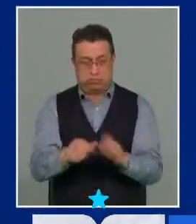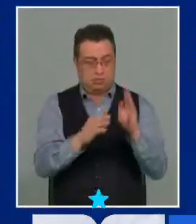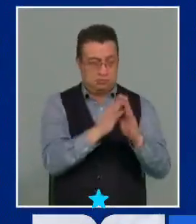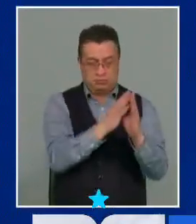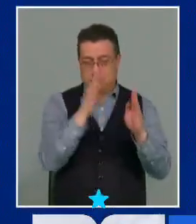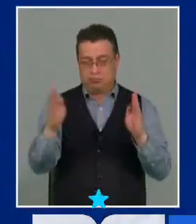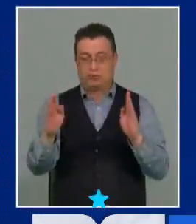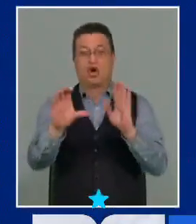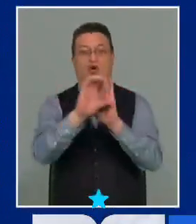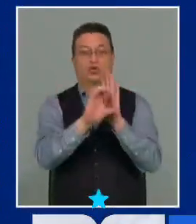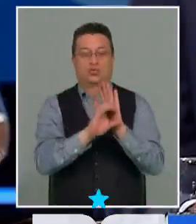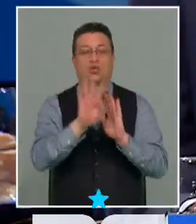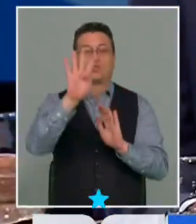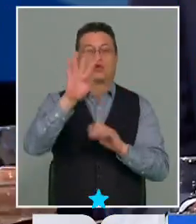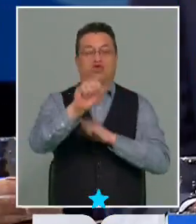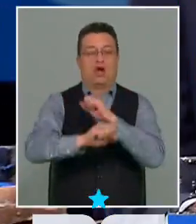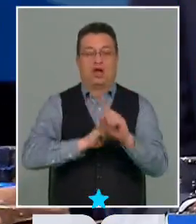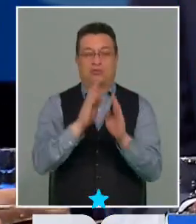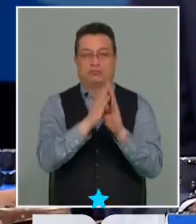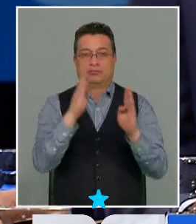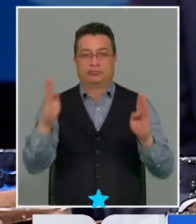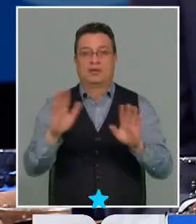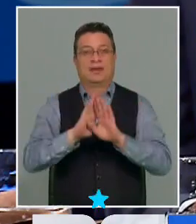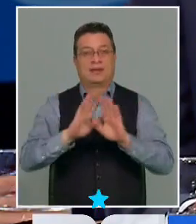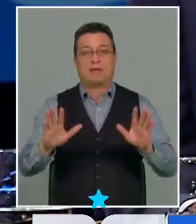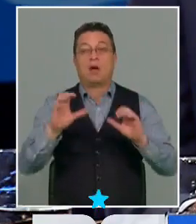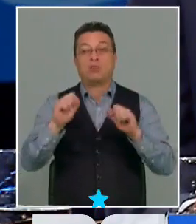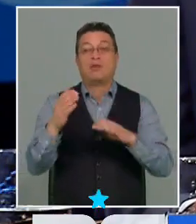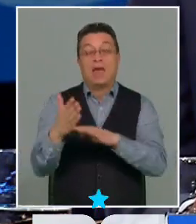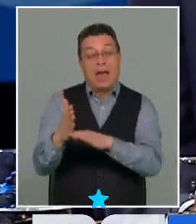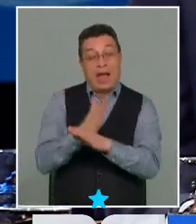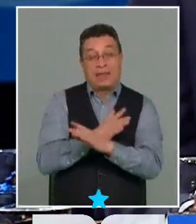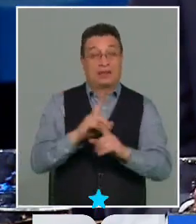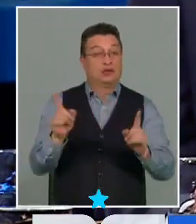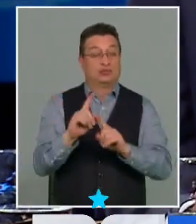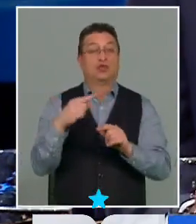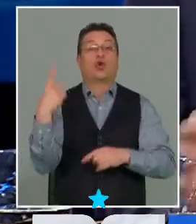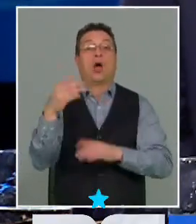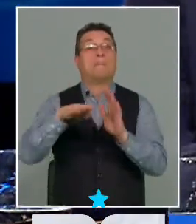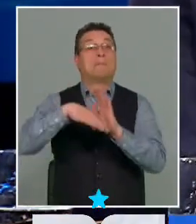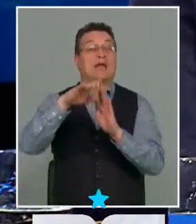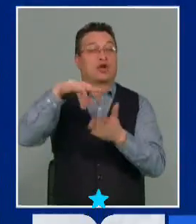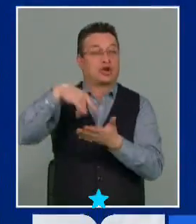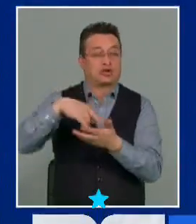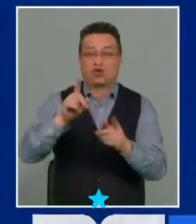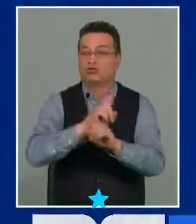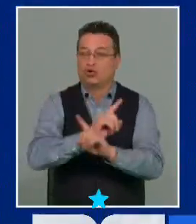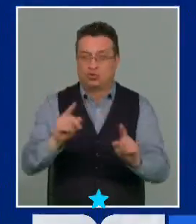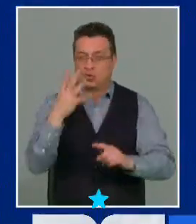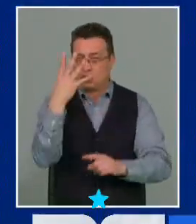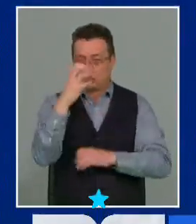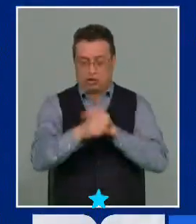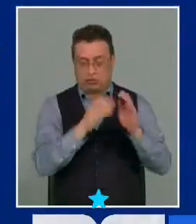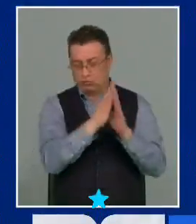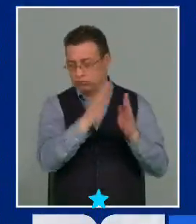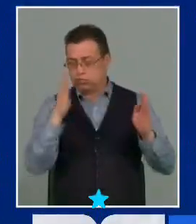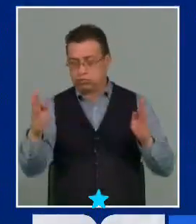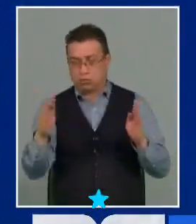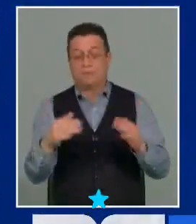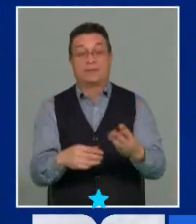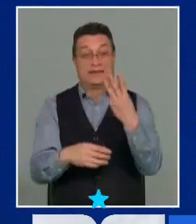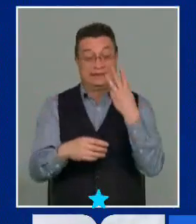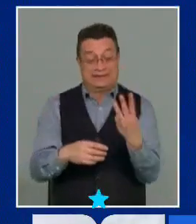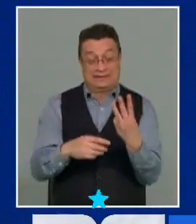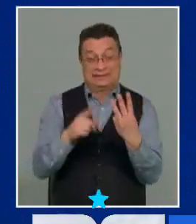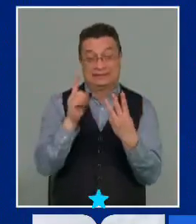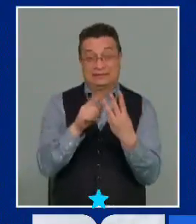señala la Constitución. En este caso, cuatro años. Por lo tanto, no nos puede salir antes porque la mayoría del Congreso requiera. No, dura sus cuatro años. Tres, me parece que